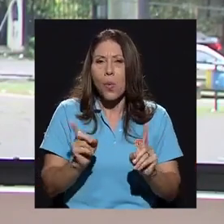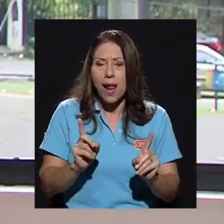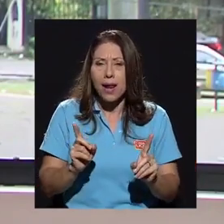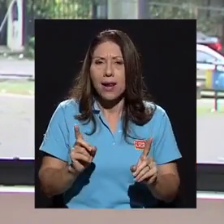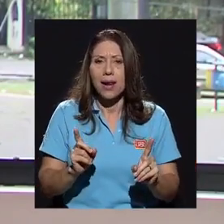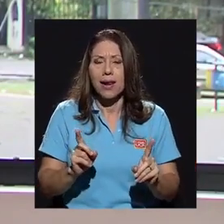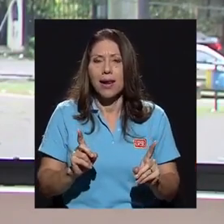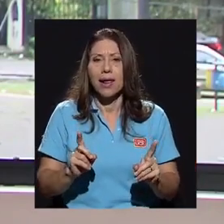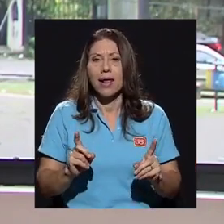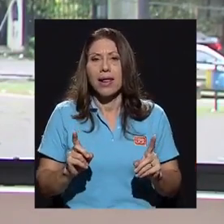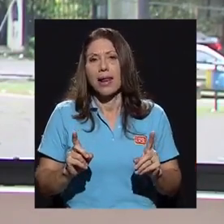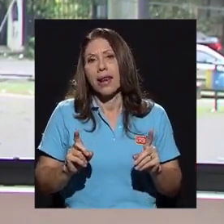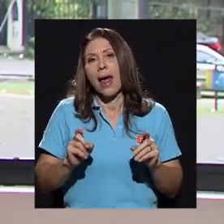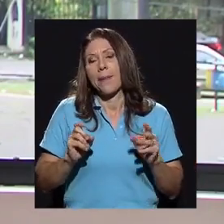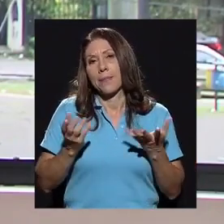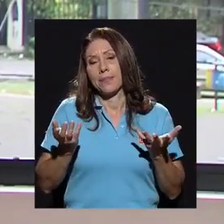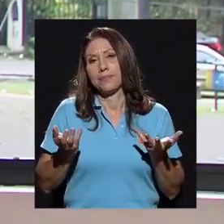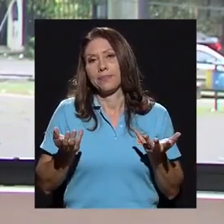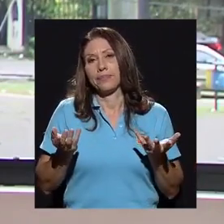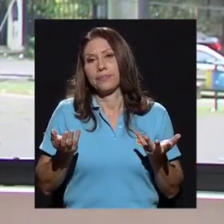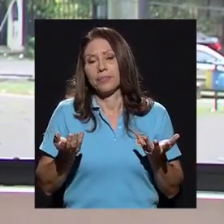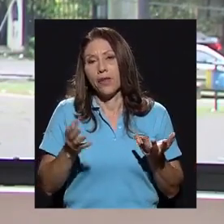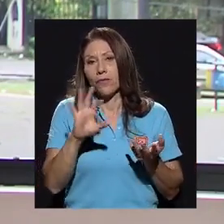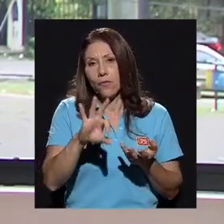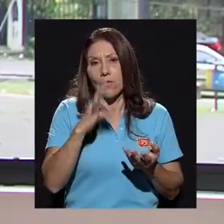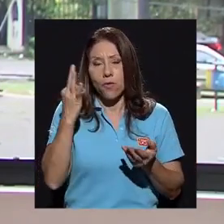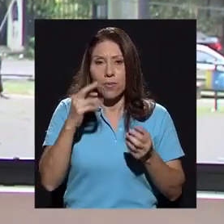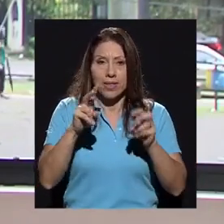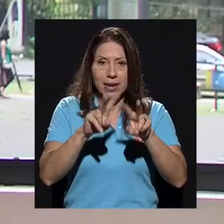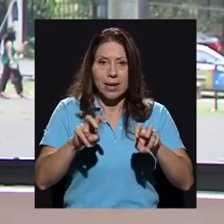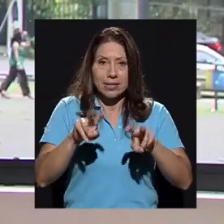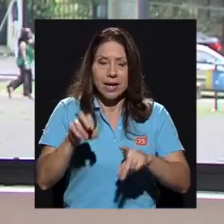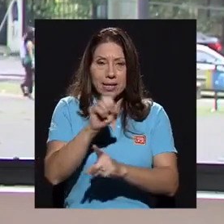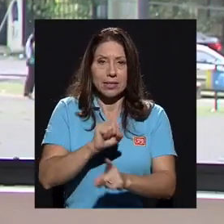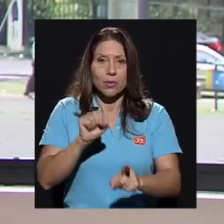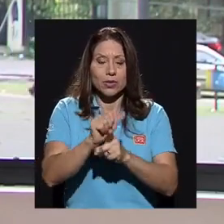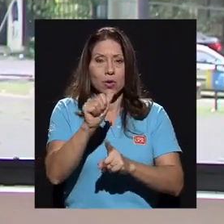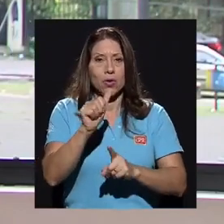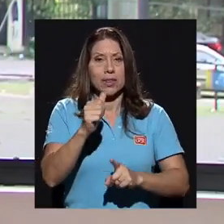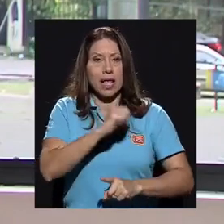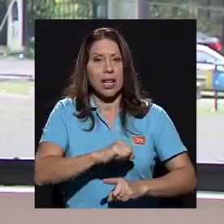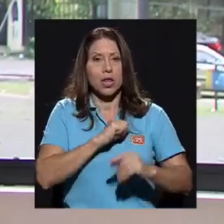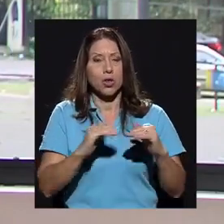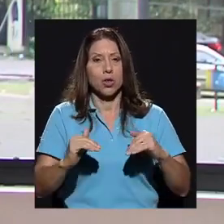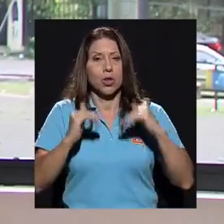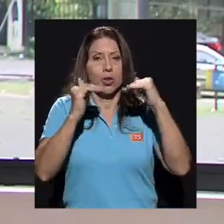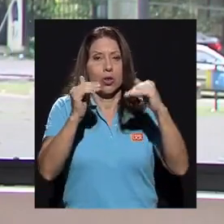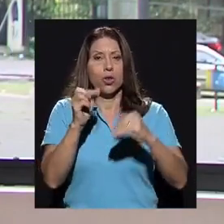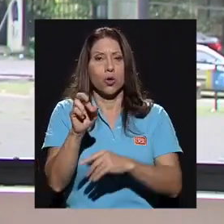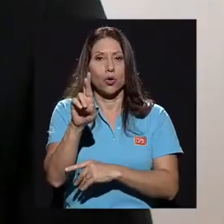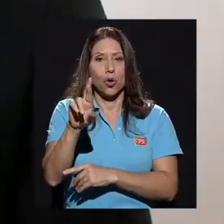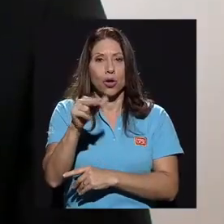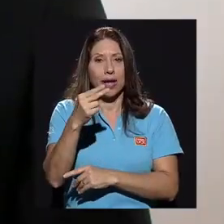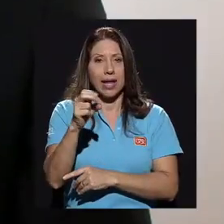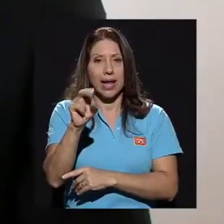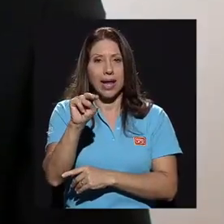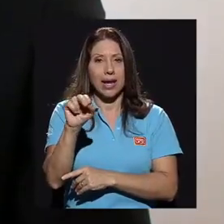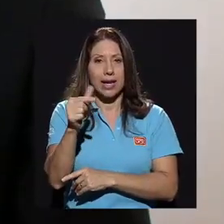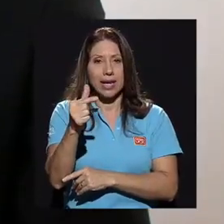ser la posición para poder analizar la situación del rector Genin Jensen en este caso.